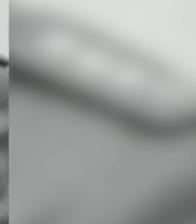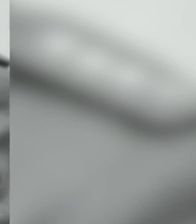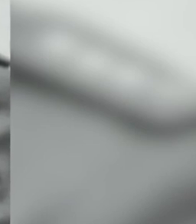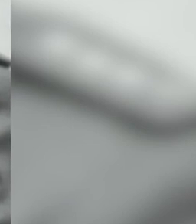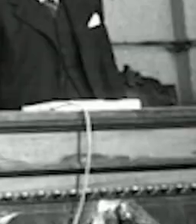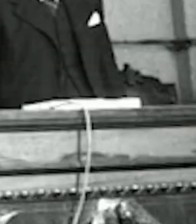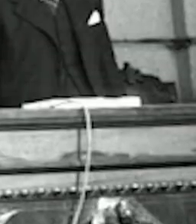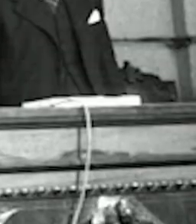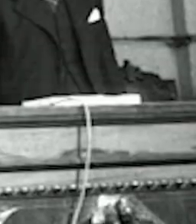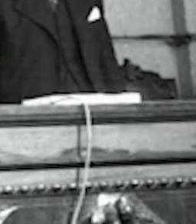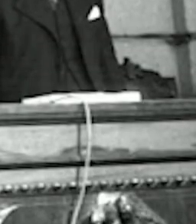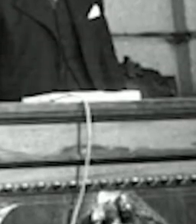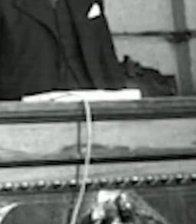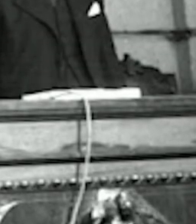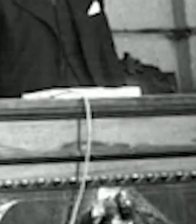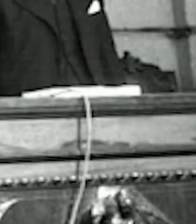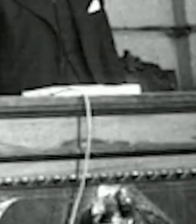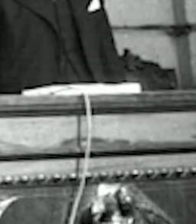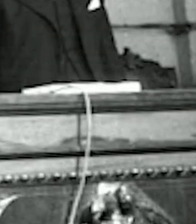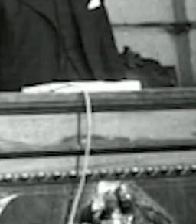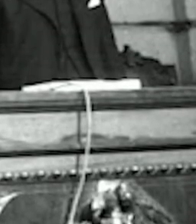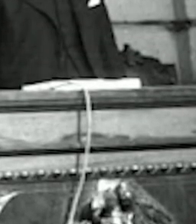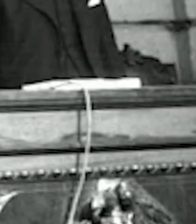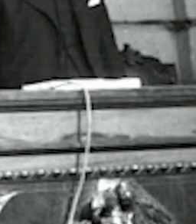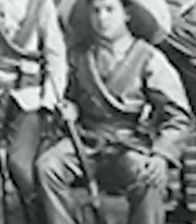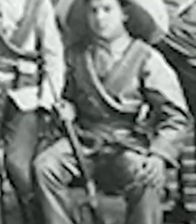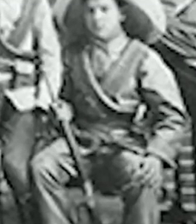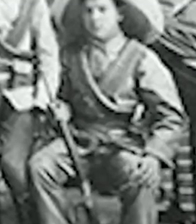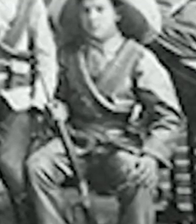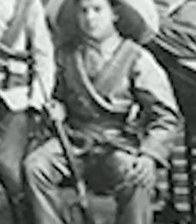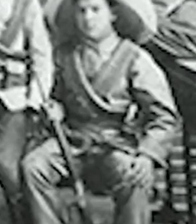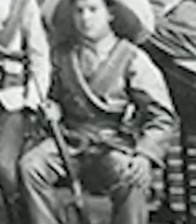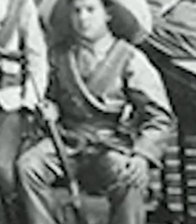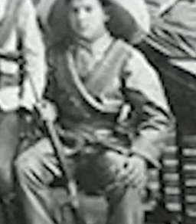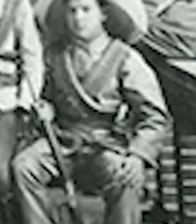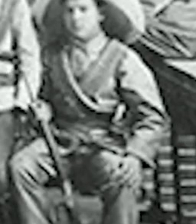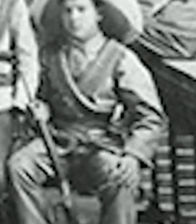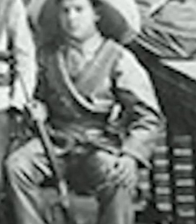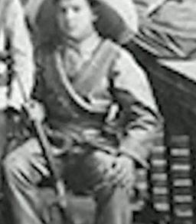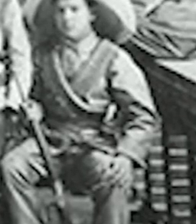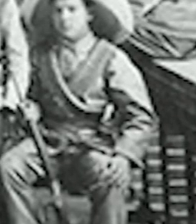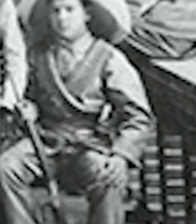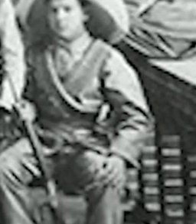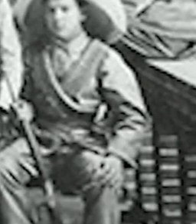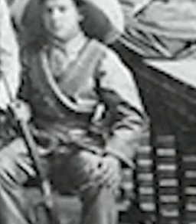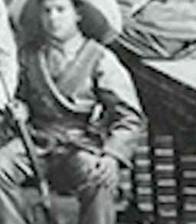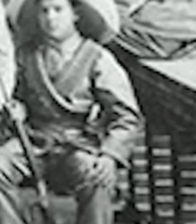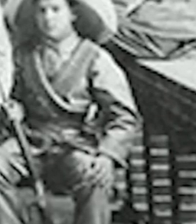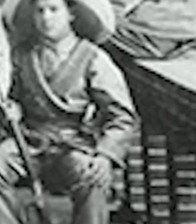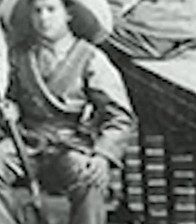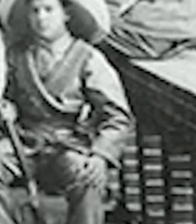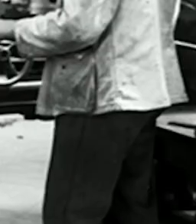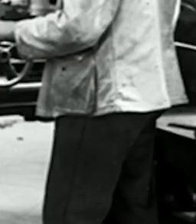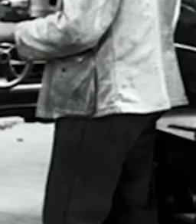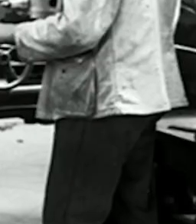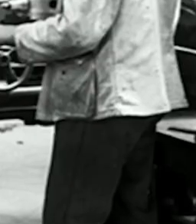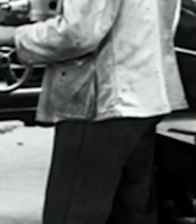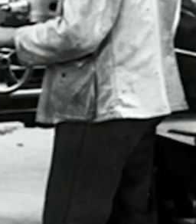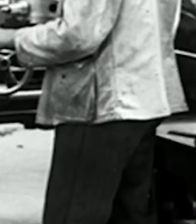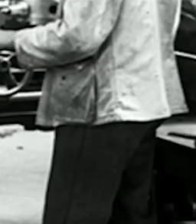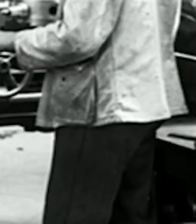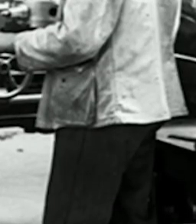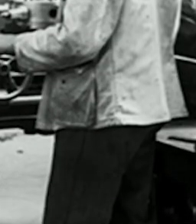revolucionario Francisco L. Urquizo indicó que Venustiano Carranza procuraba tener un abastecimiento seguro de armas y municiones